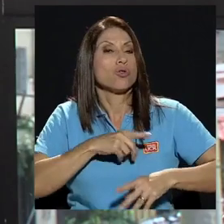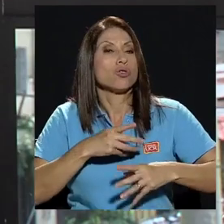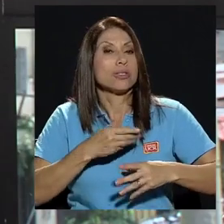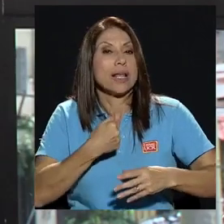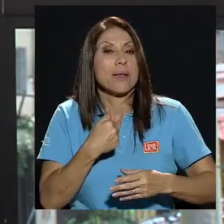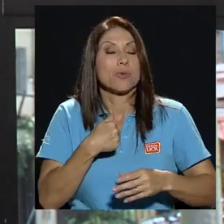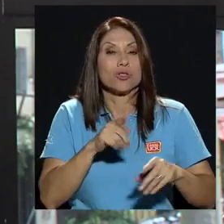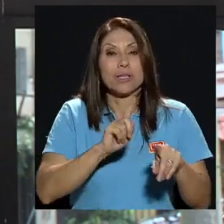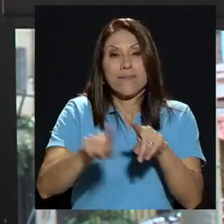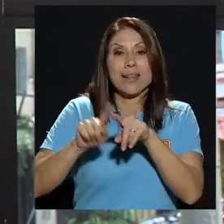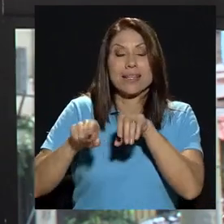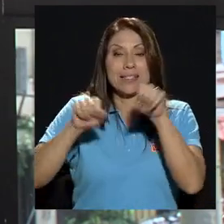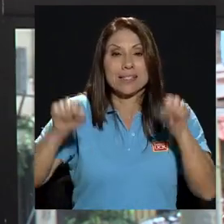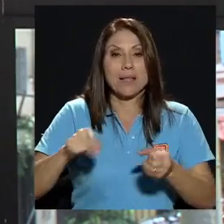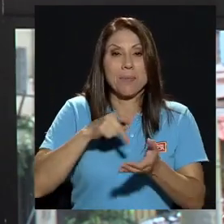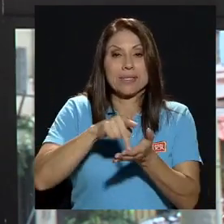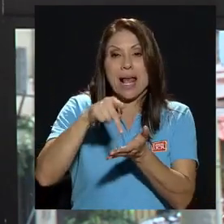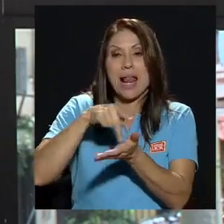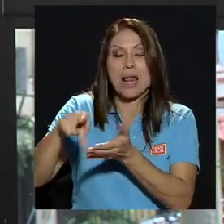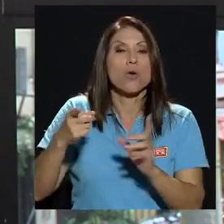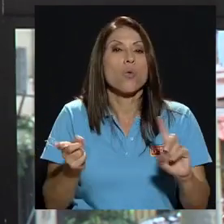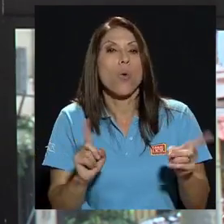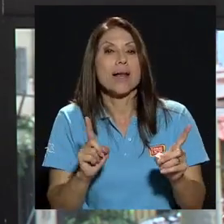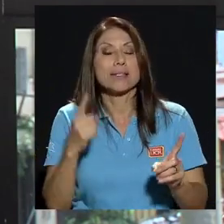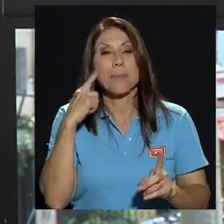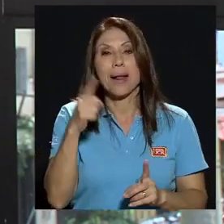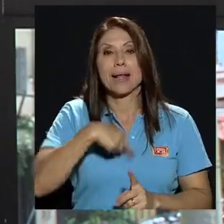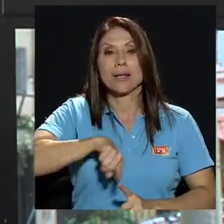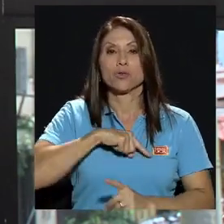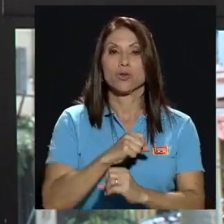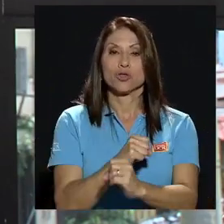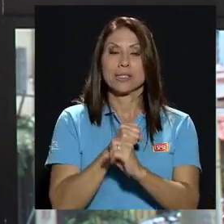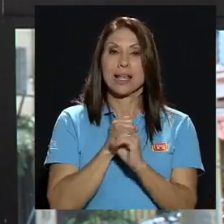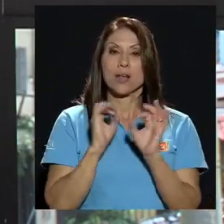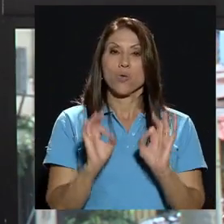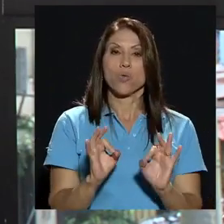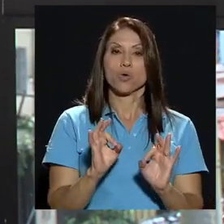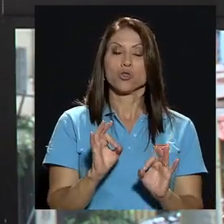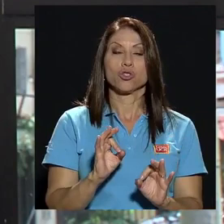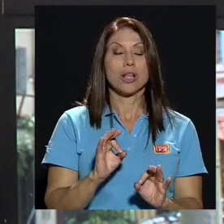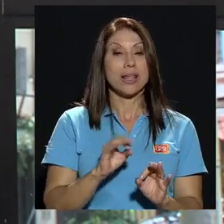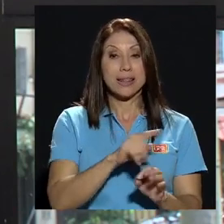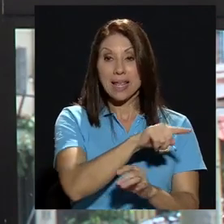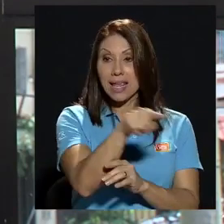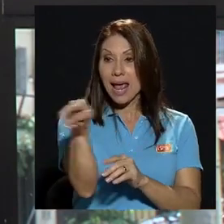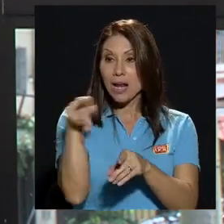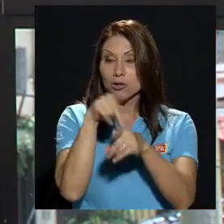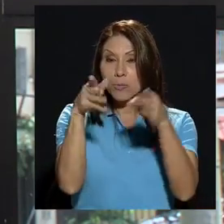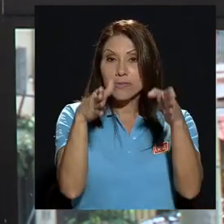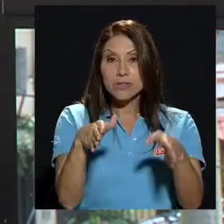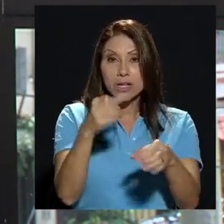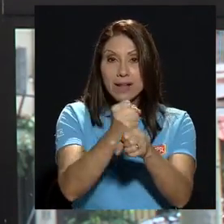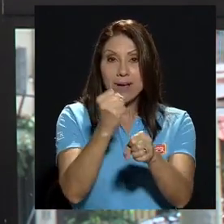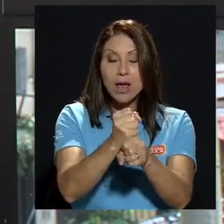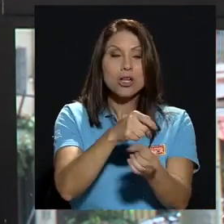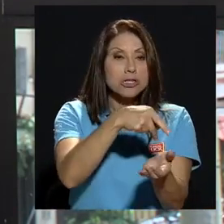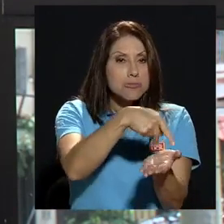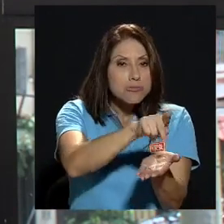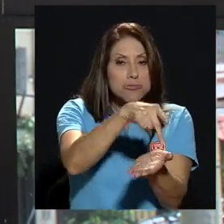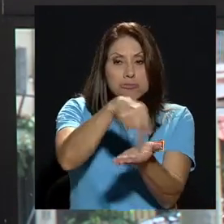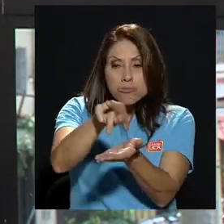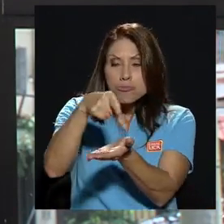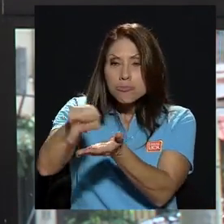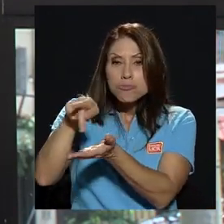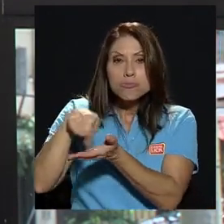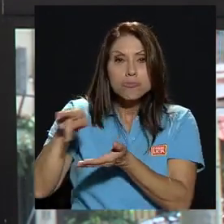salariales para estar seguros de que estamos remunerando justamente a todos los trabajadores por el trabajo